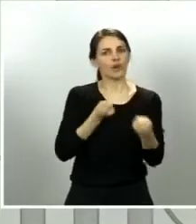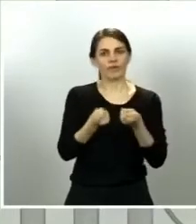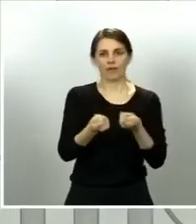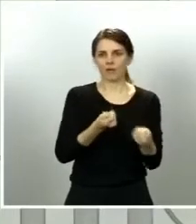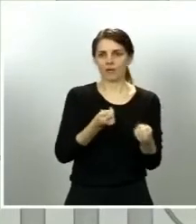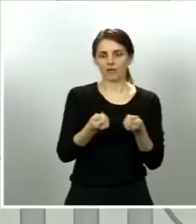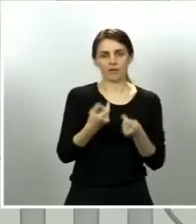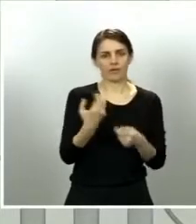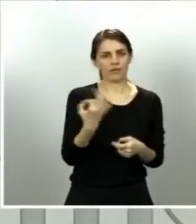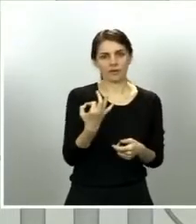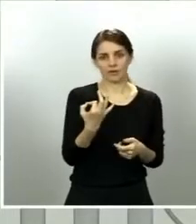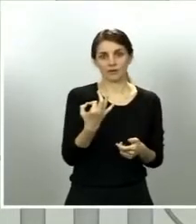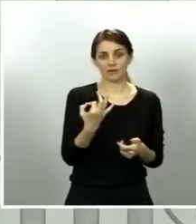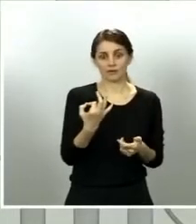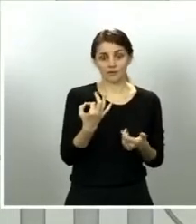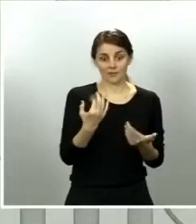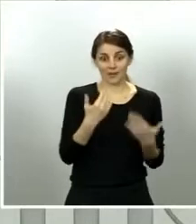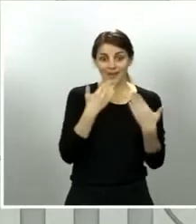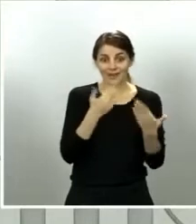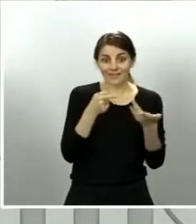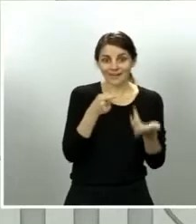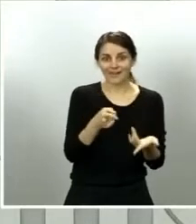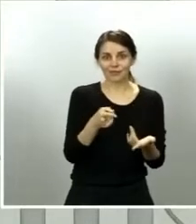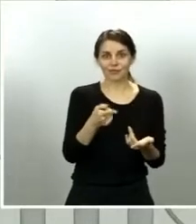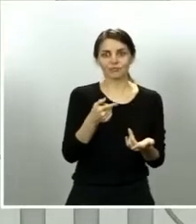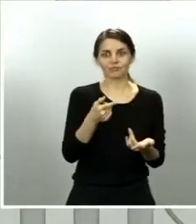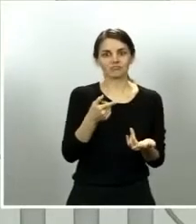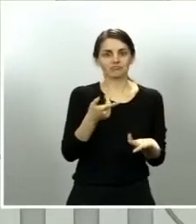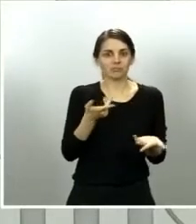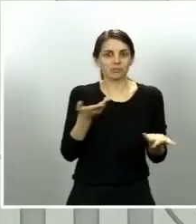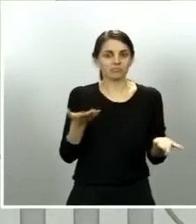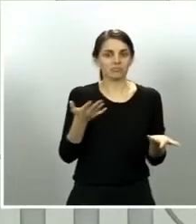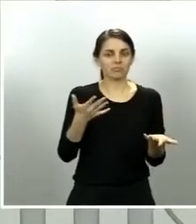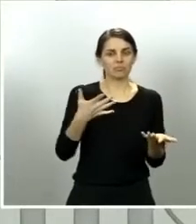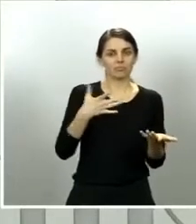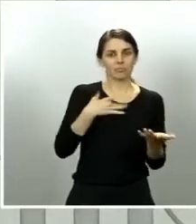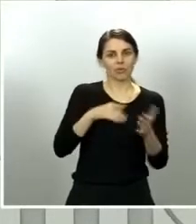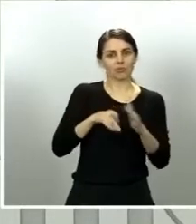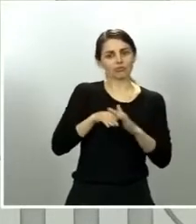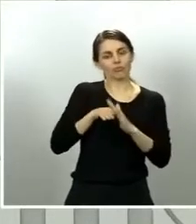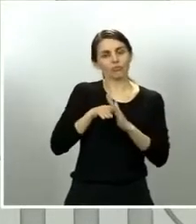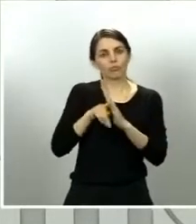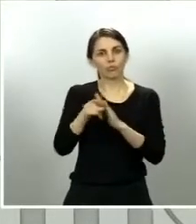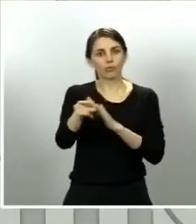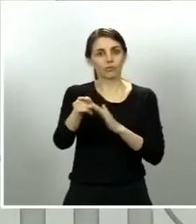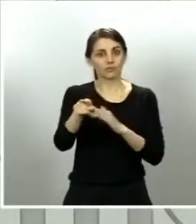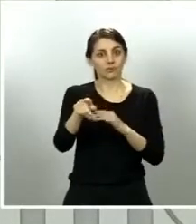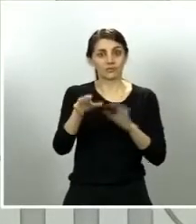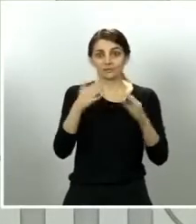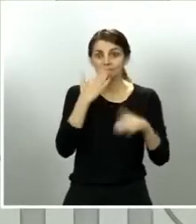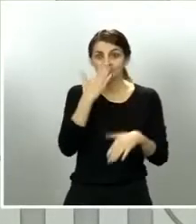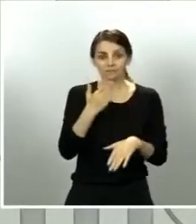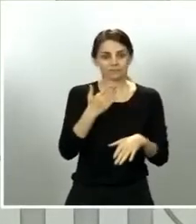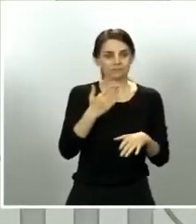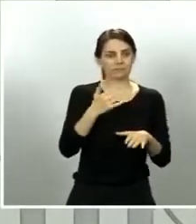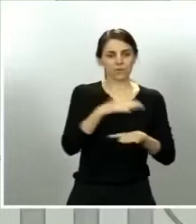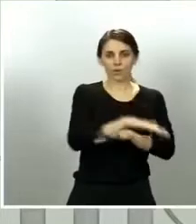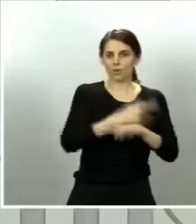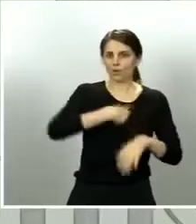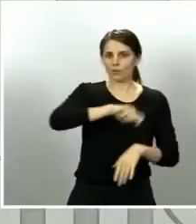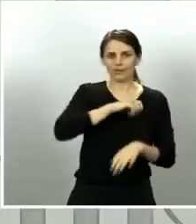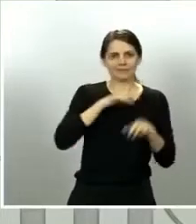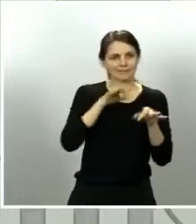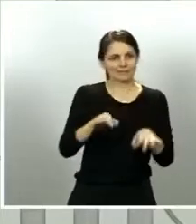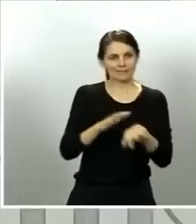a este control y a esta coordinación el hecho de que el Gobierno de España siempre ha basado sus decisiones en el criterio de los técnicos, de los expertos, en definitiva,